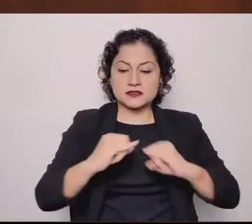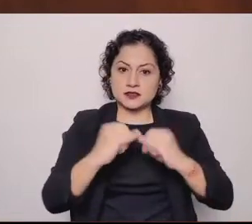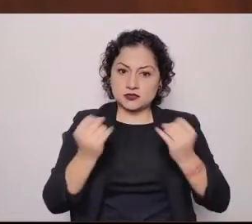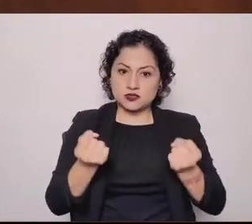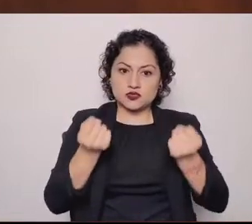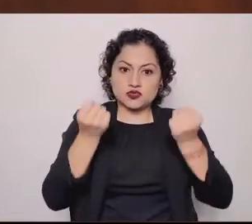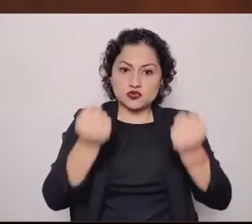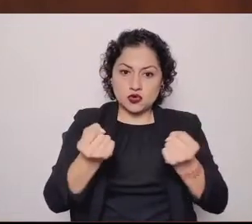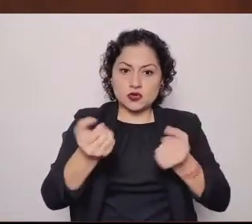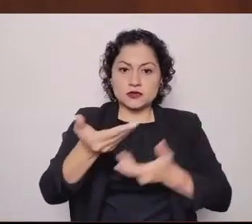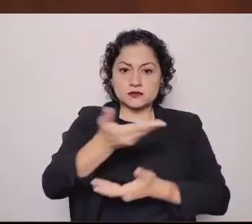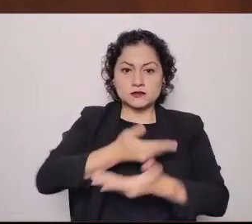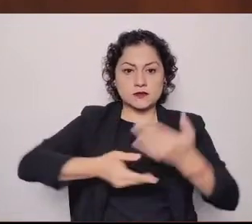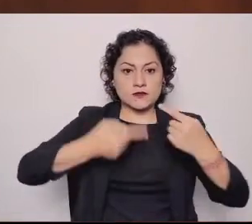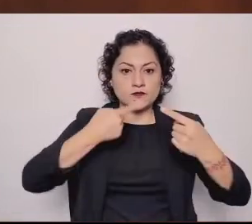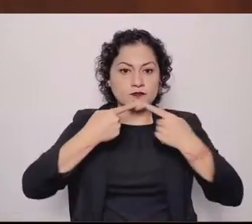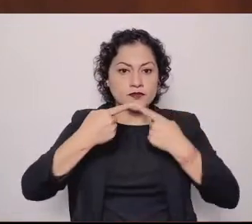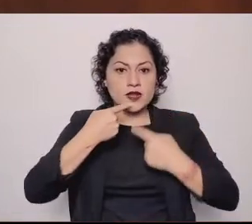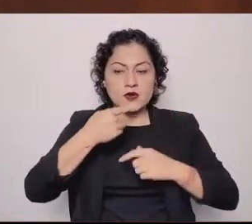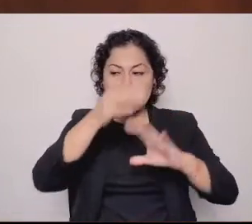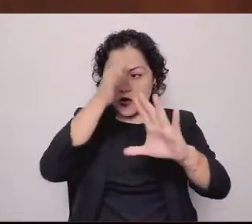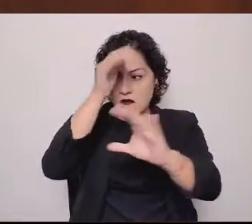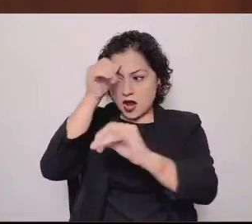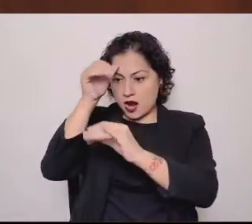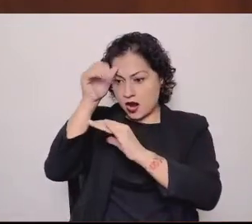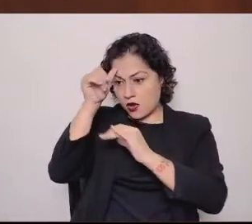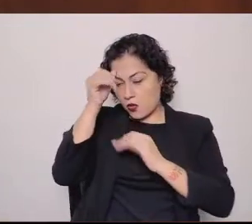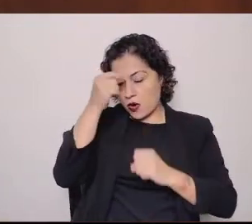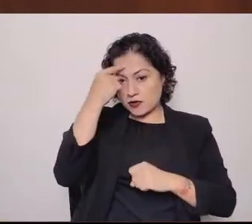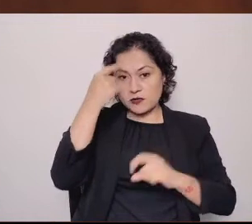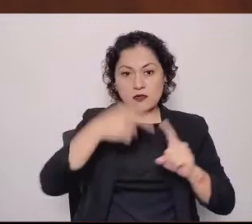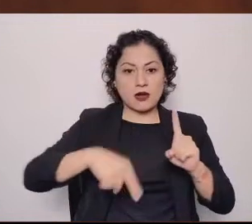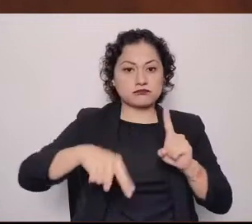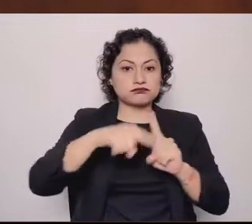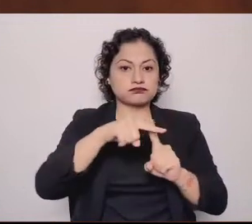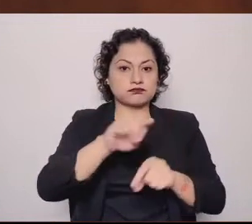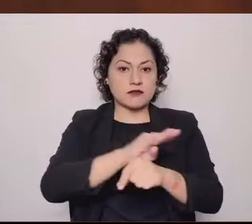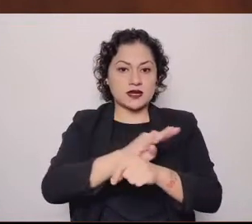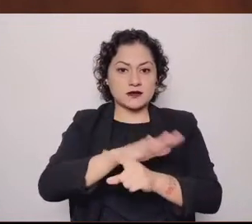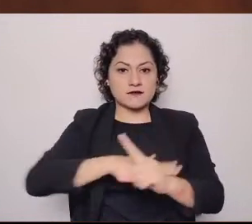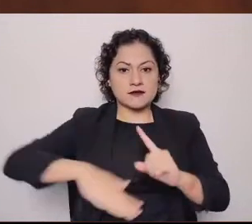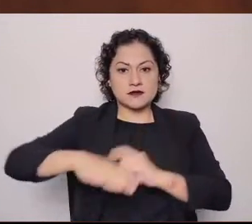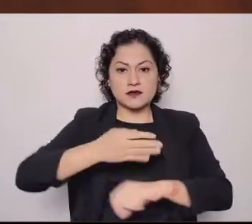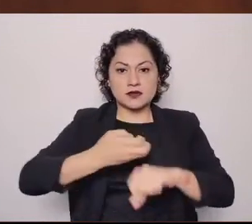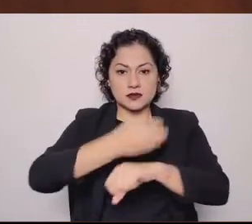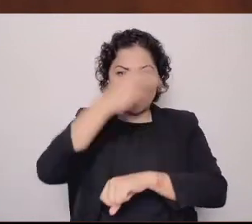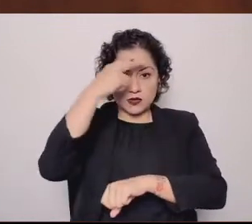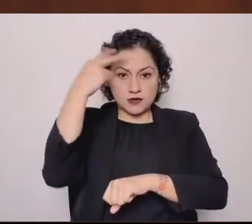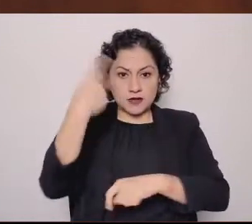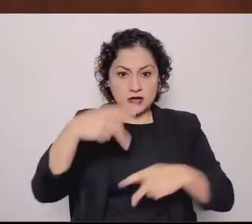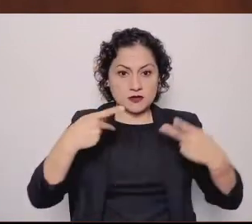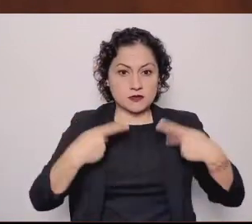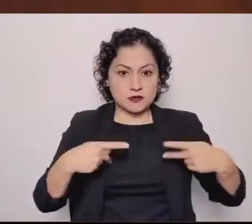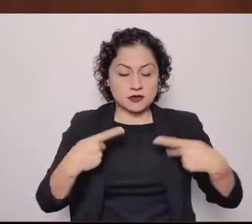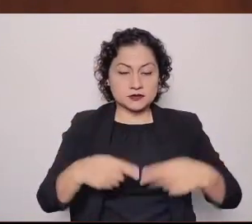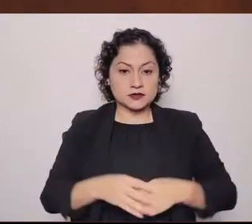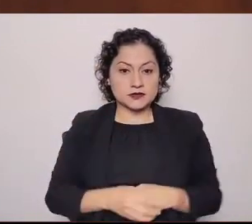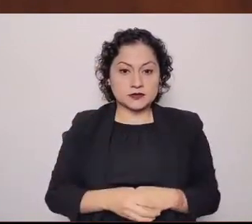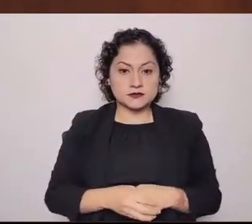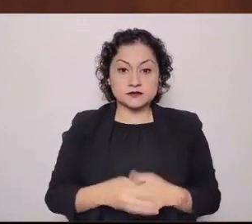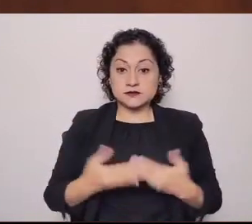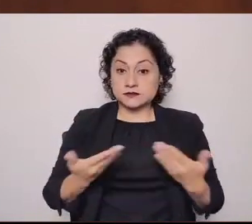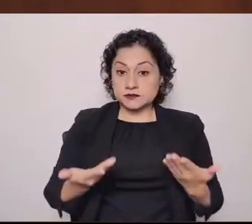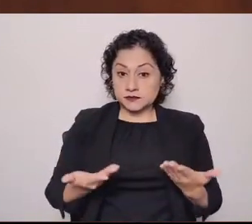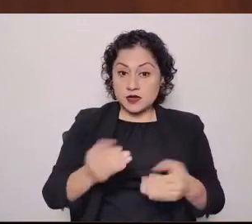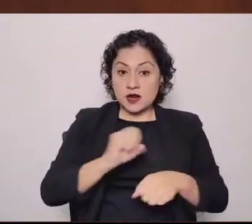acuerdos en bien de todas y todos los mexiquenses. La pandemia por COVID-19